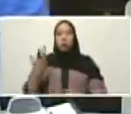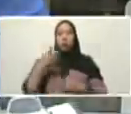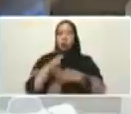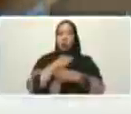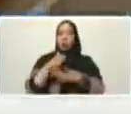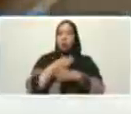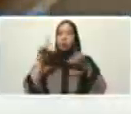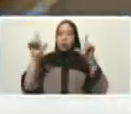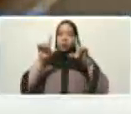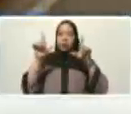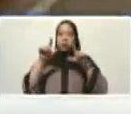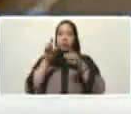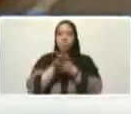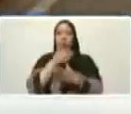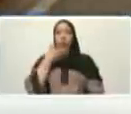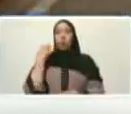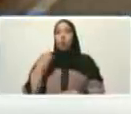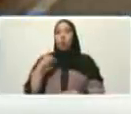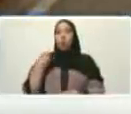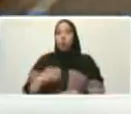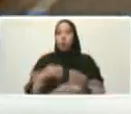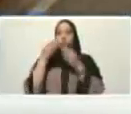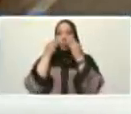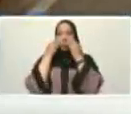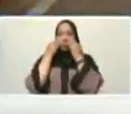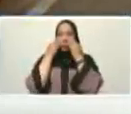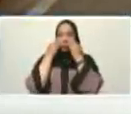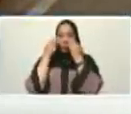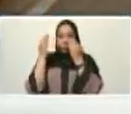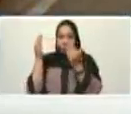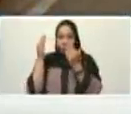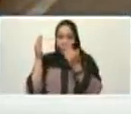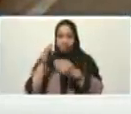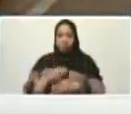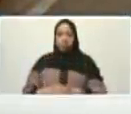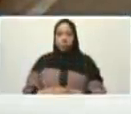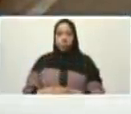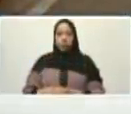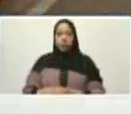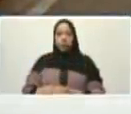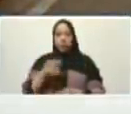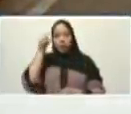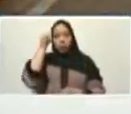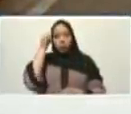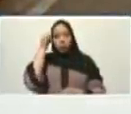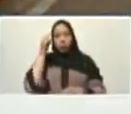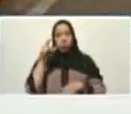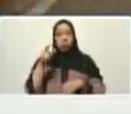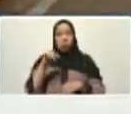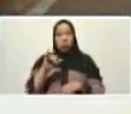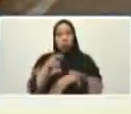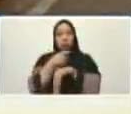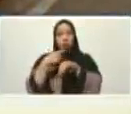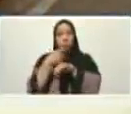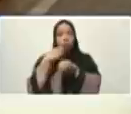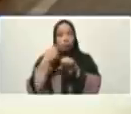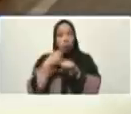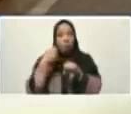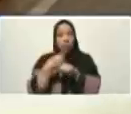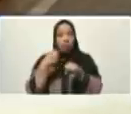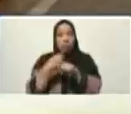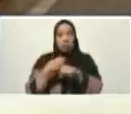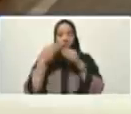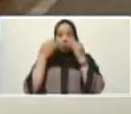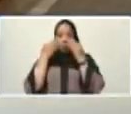con este joven líder que tiene Anzuategui en pocos días de gobierno tiene Anzuategui bello